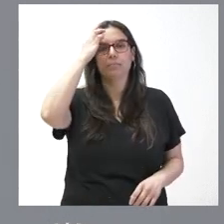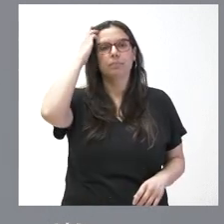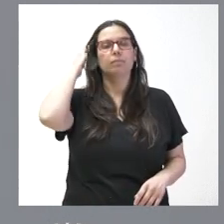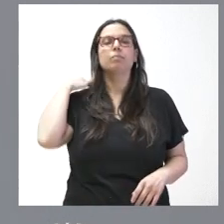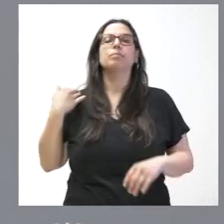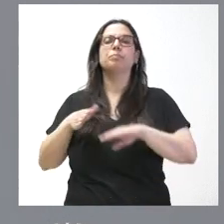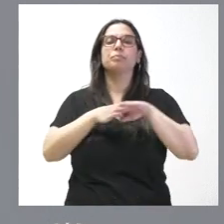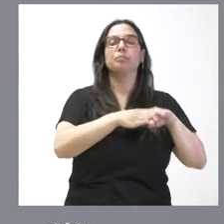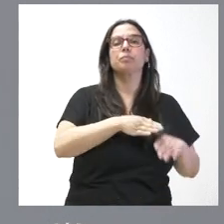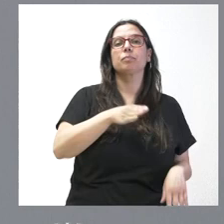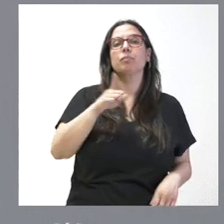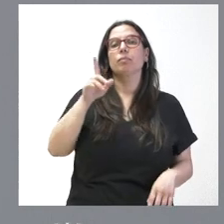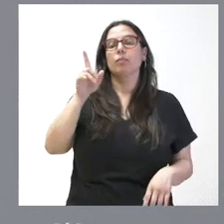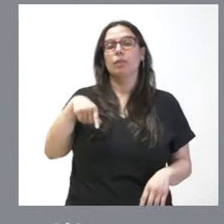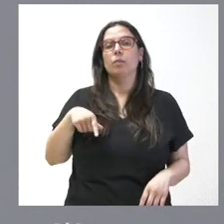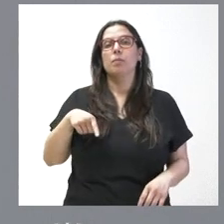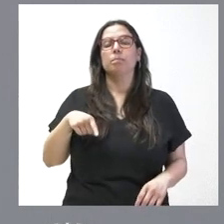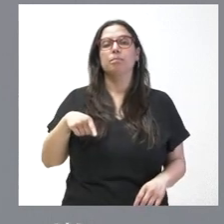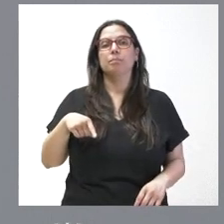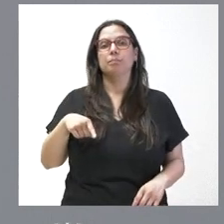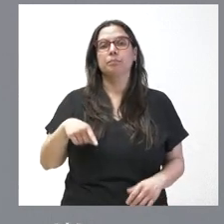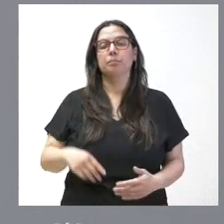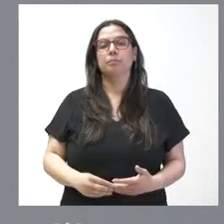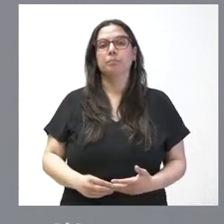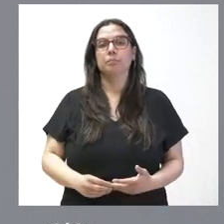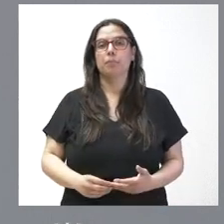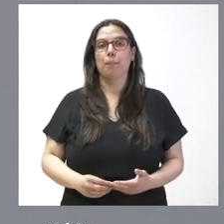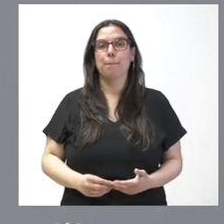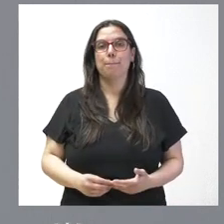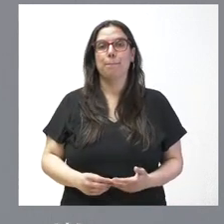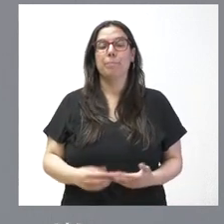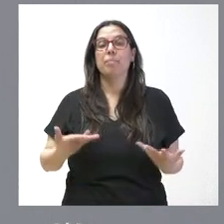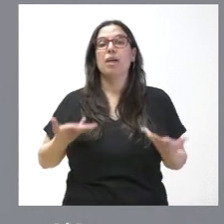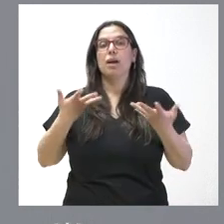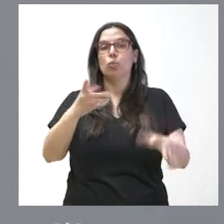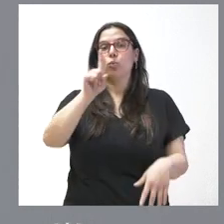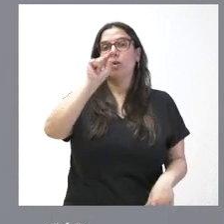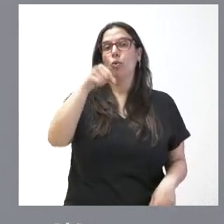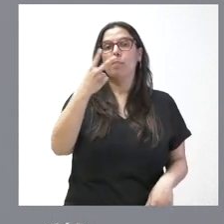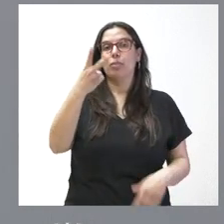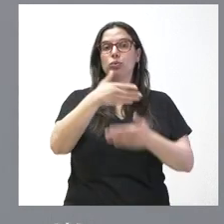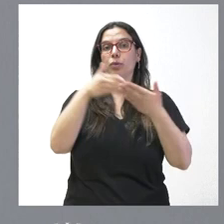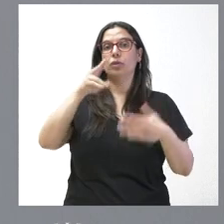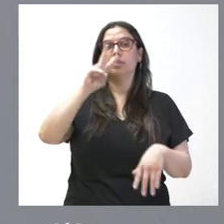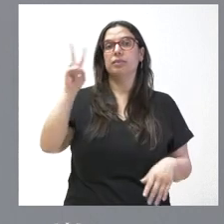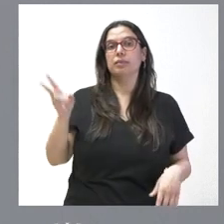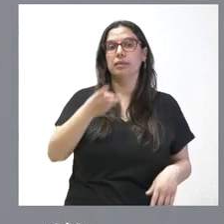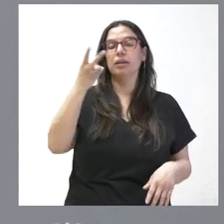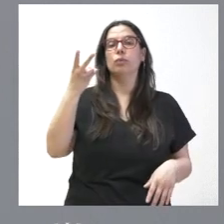Hemos otorgado una ayuda de 1,2 millones de euros a los agentes